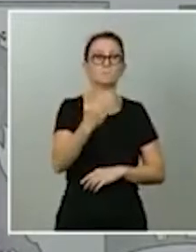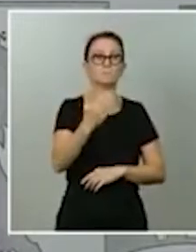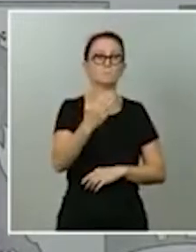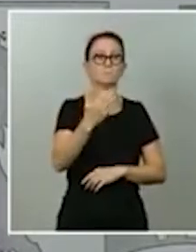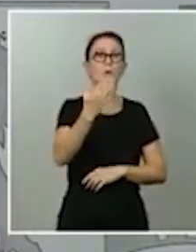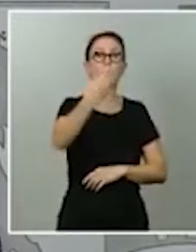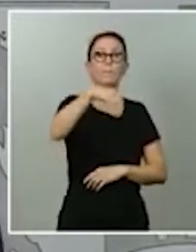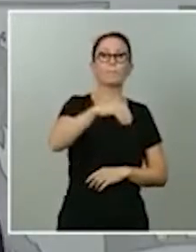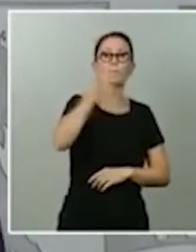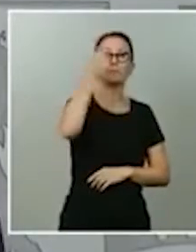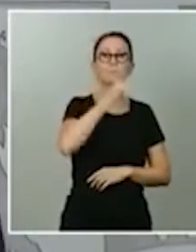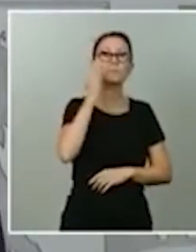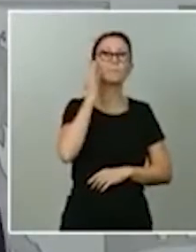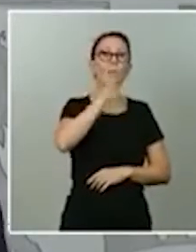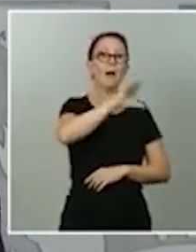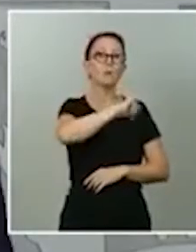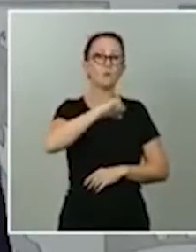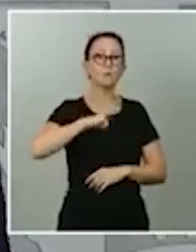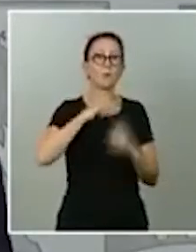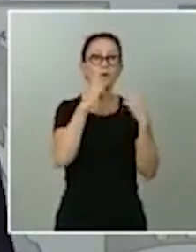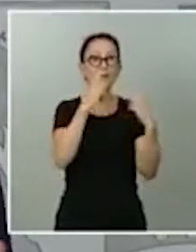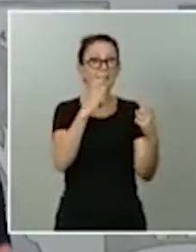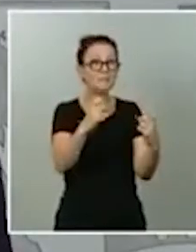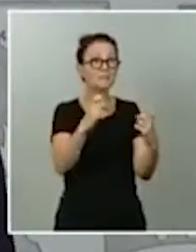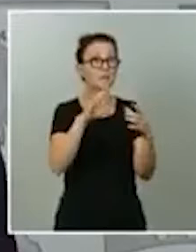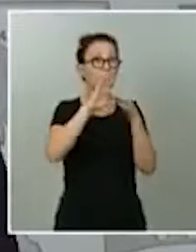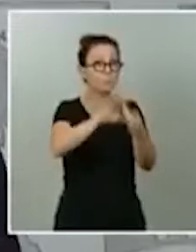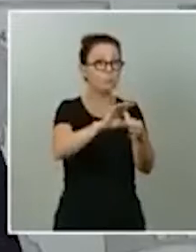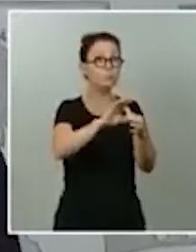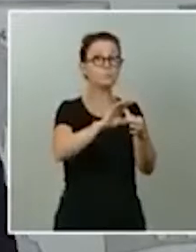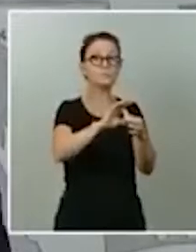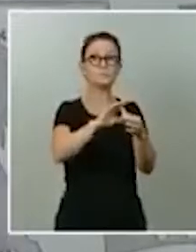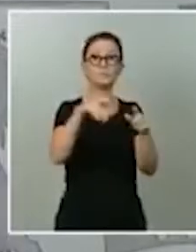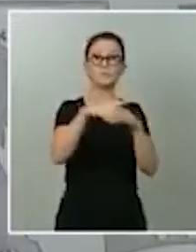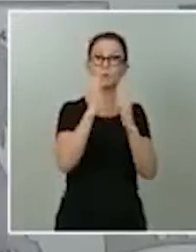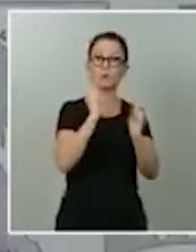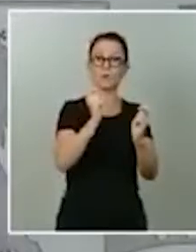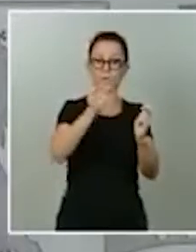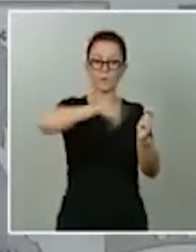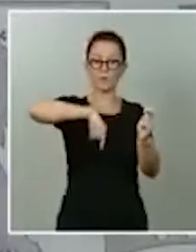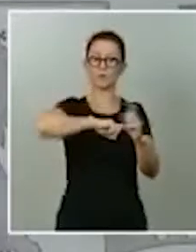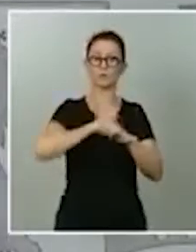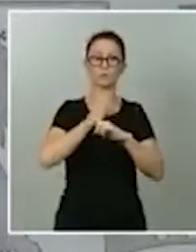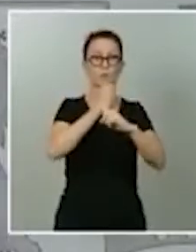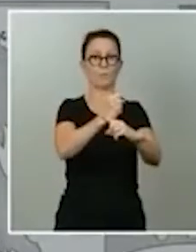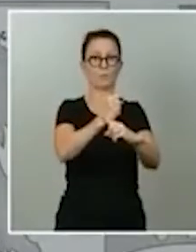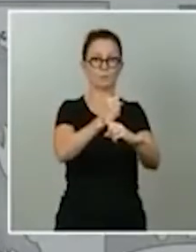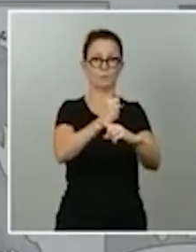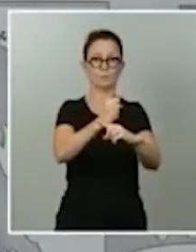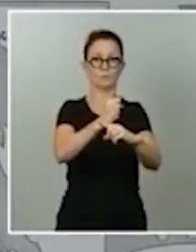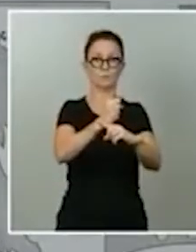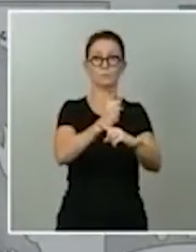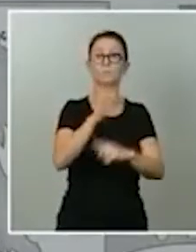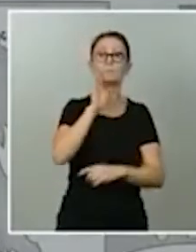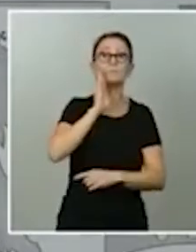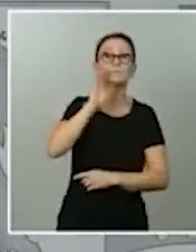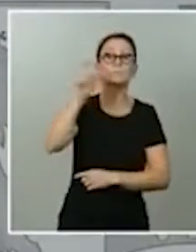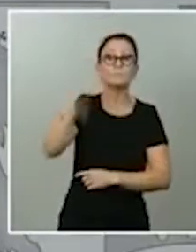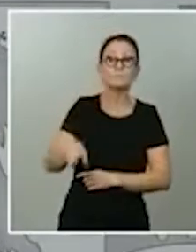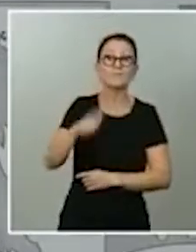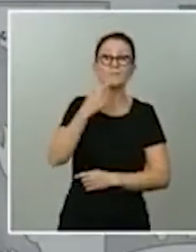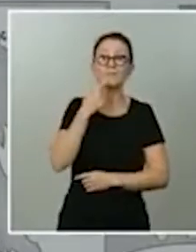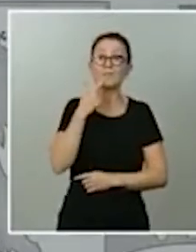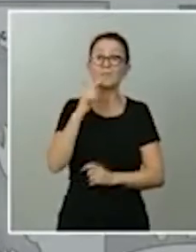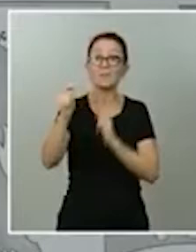autonómico en cuanto al estado de alarma. Y ese estado de alarma, efectivamente, como bien dice usted, Irene, pues tiene que ser un estado de alarma distinto.